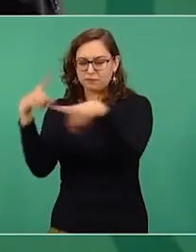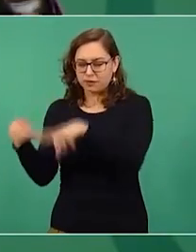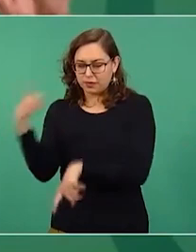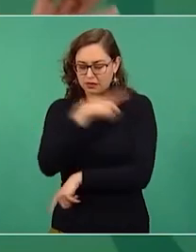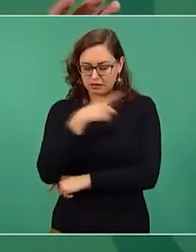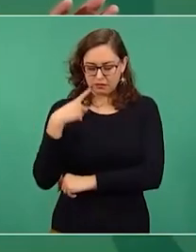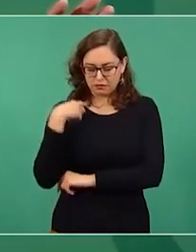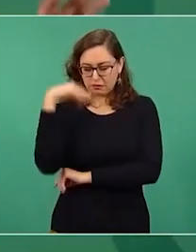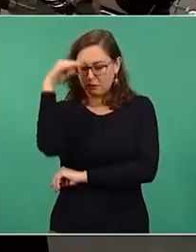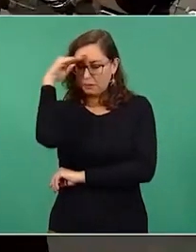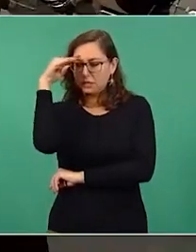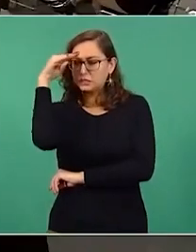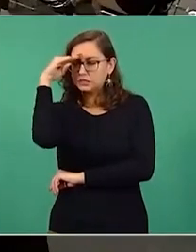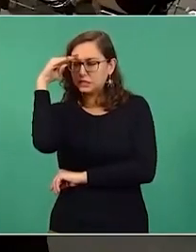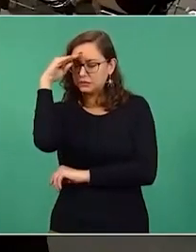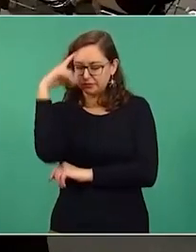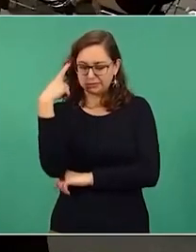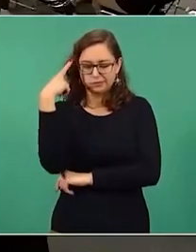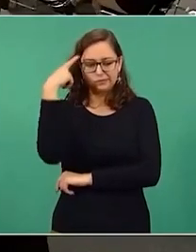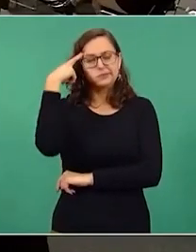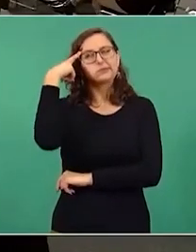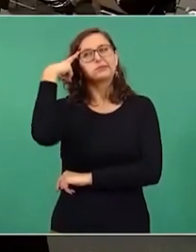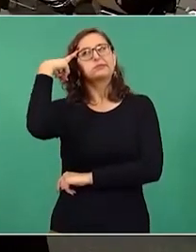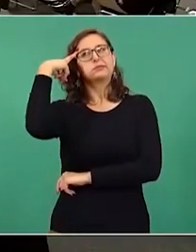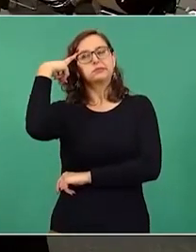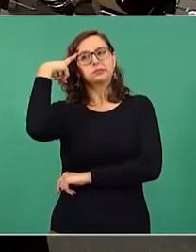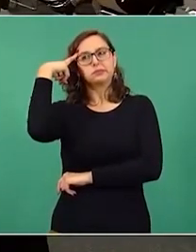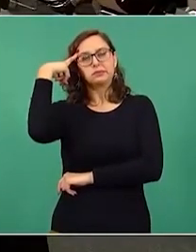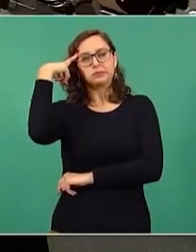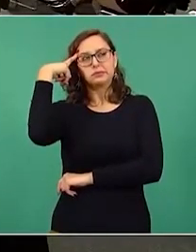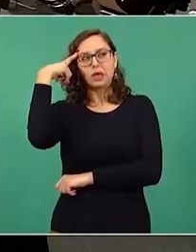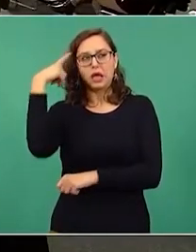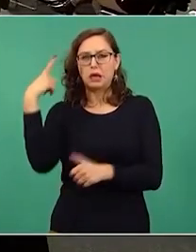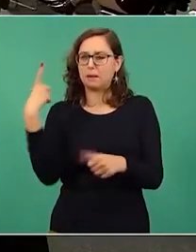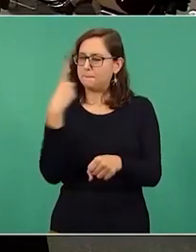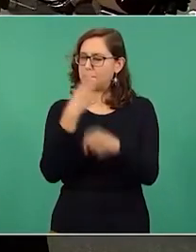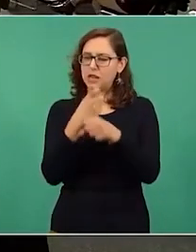a ver, primero, la nómina,